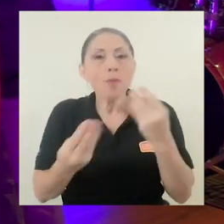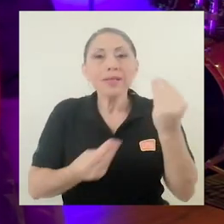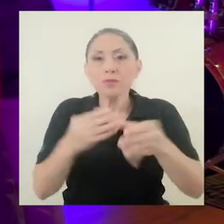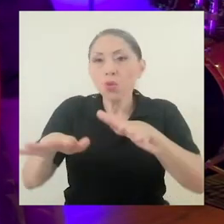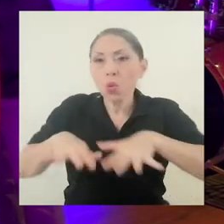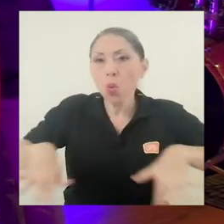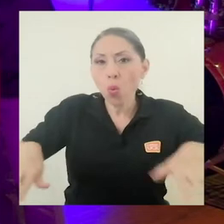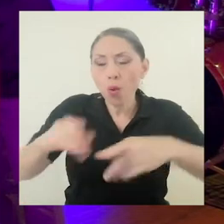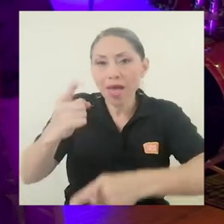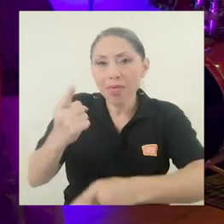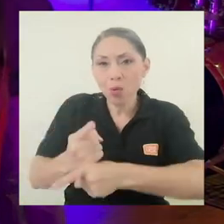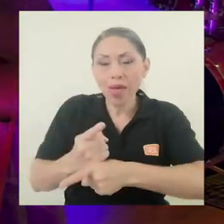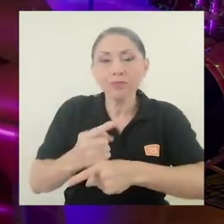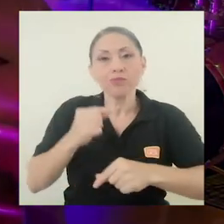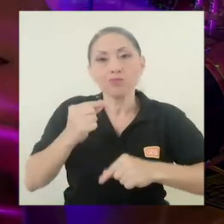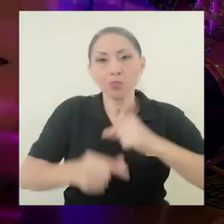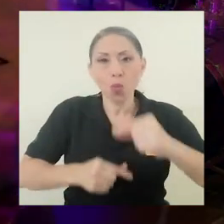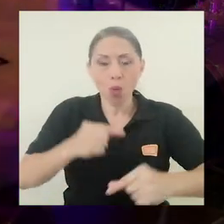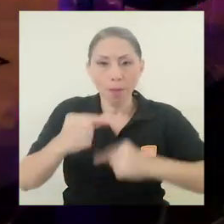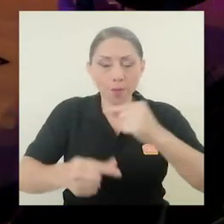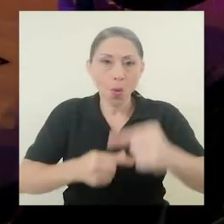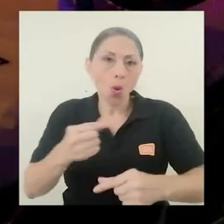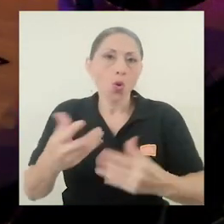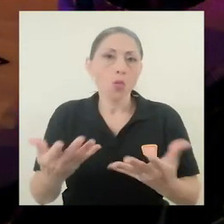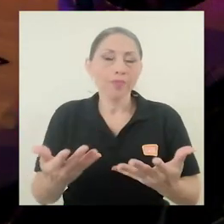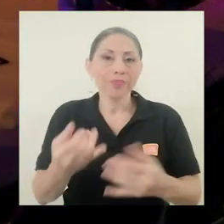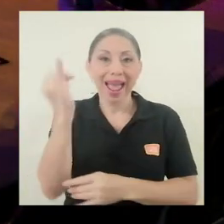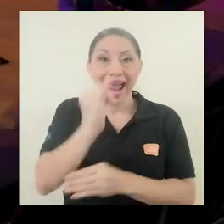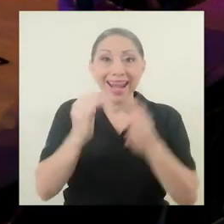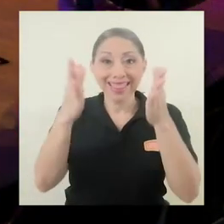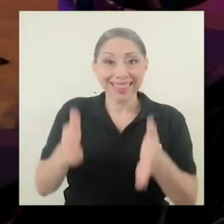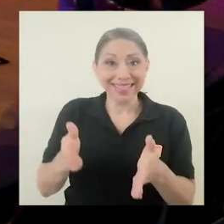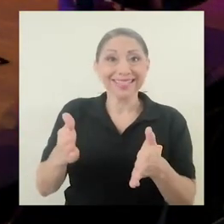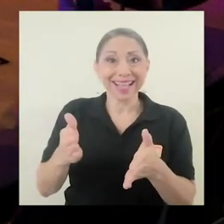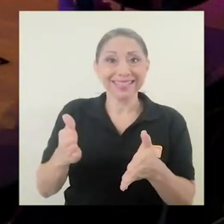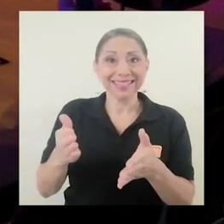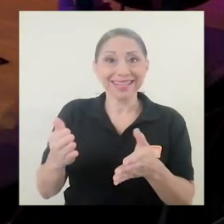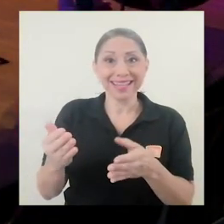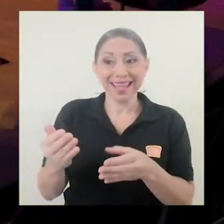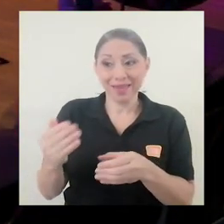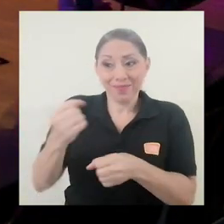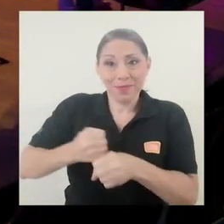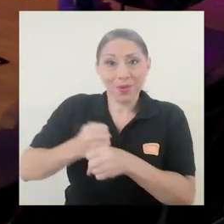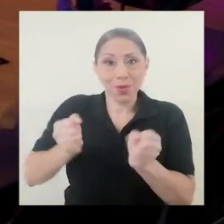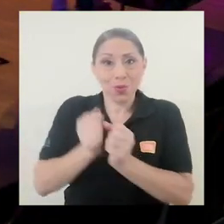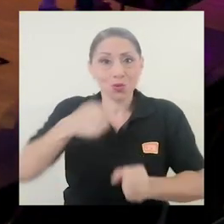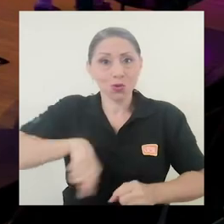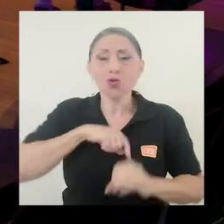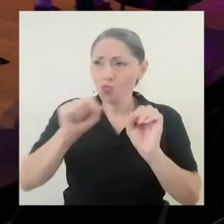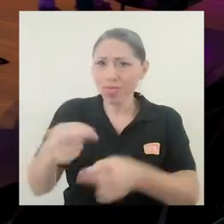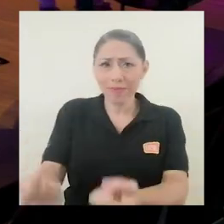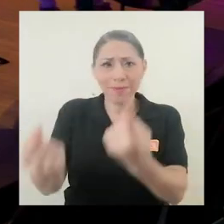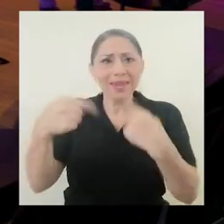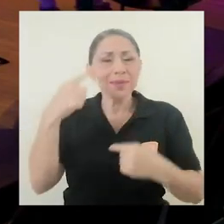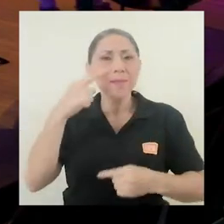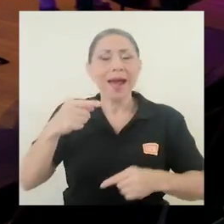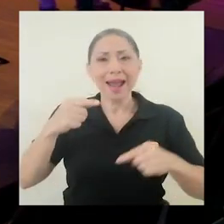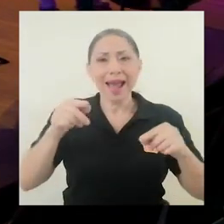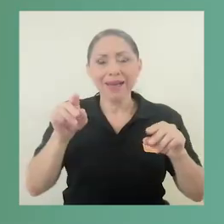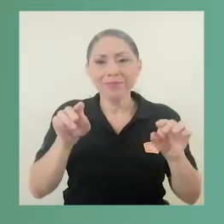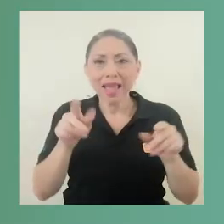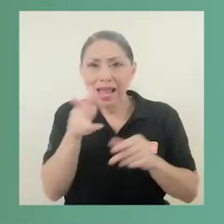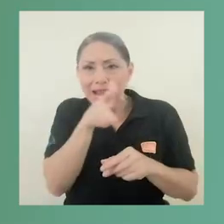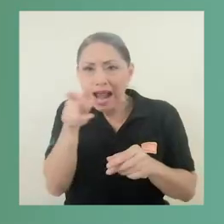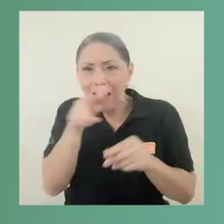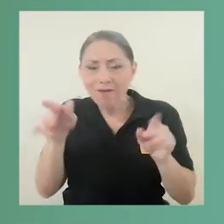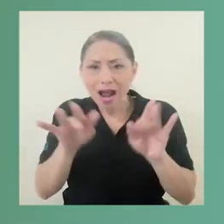los espacios adecuados para que poco a poco artistas que eran parte de nuestra temporada vengan y graben su recital.